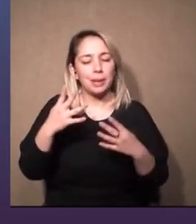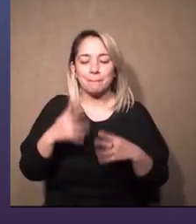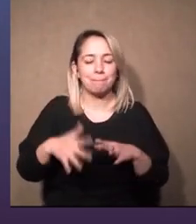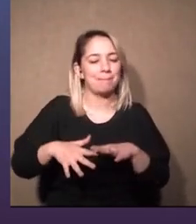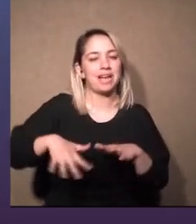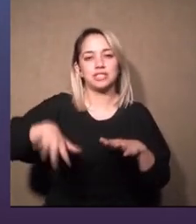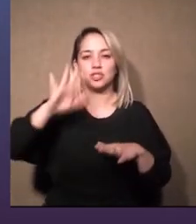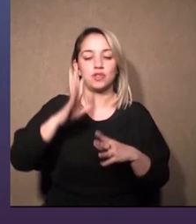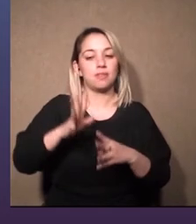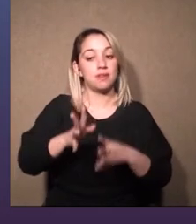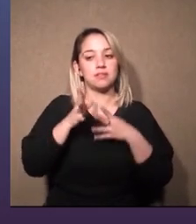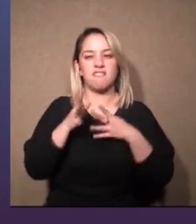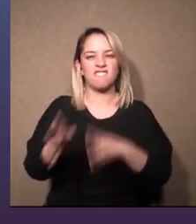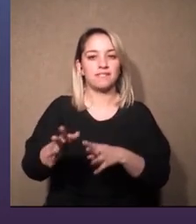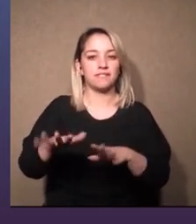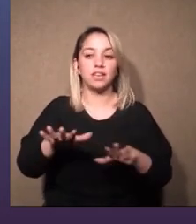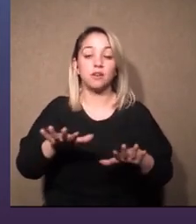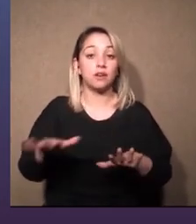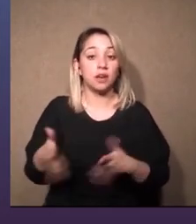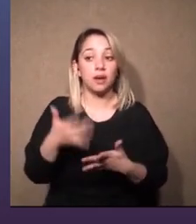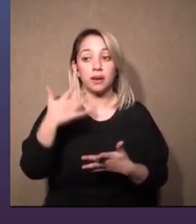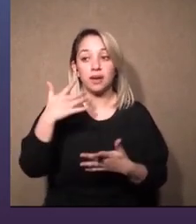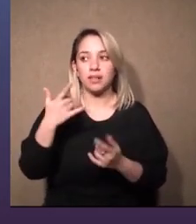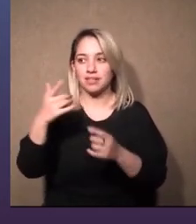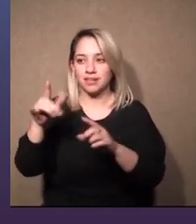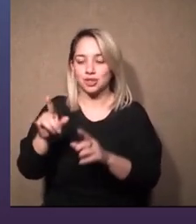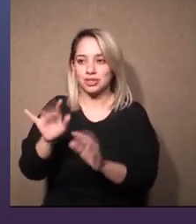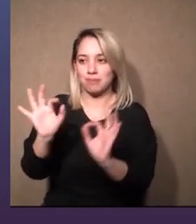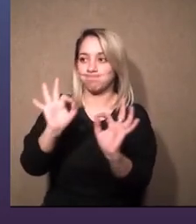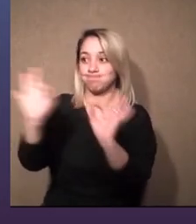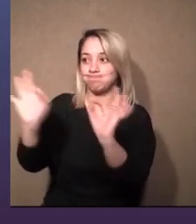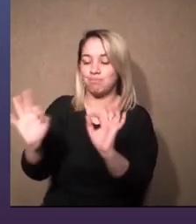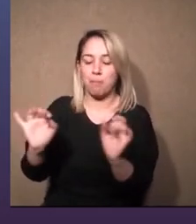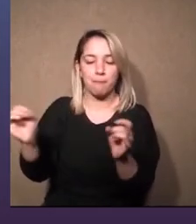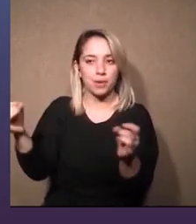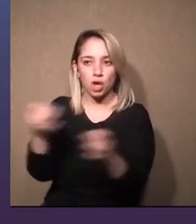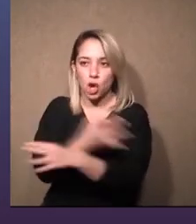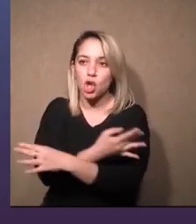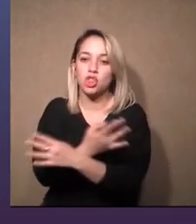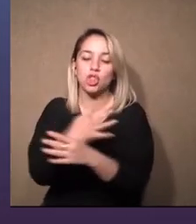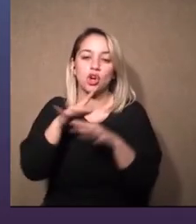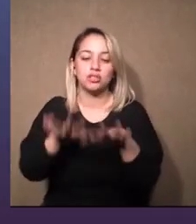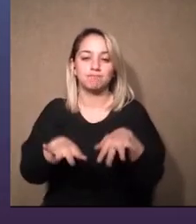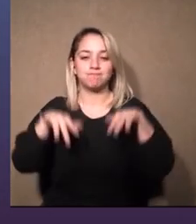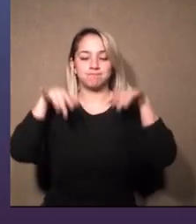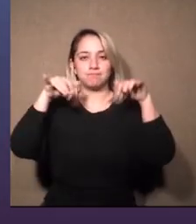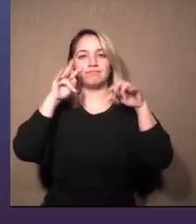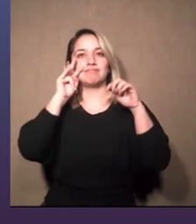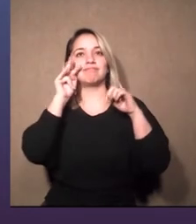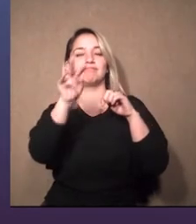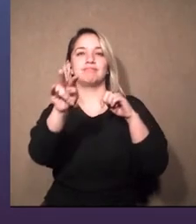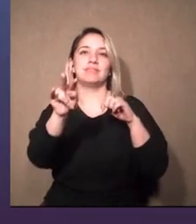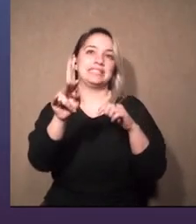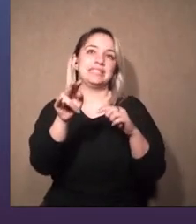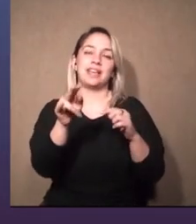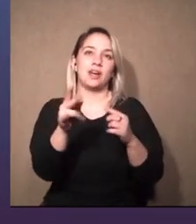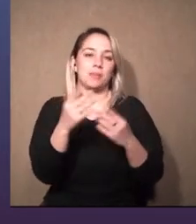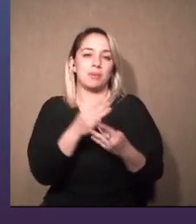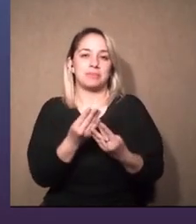desafío es que todo eso cuando lo veas desde la platea te emocione y